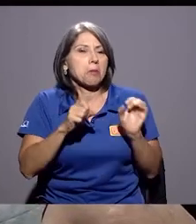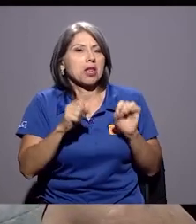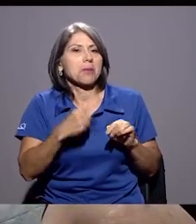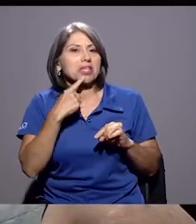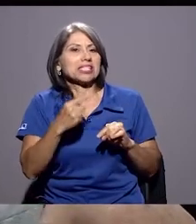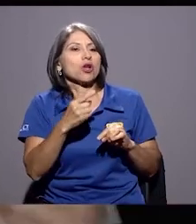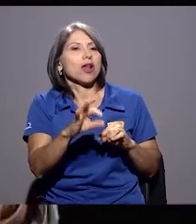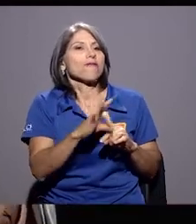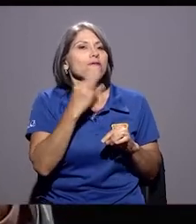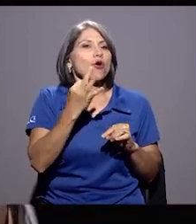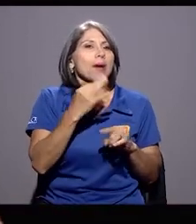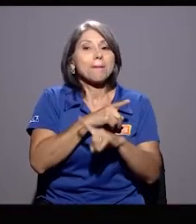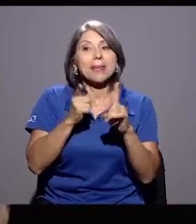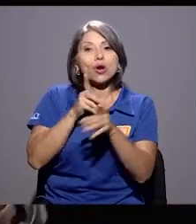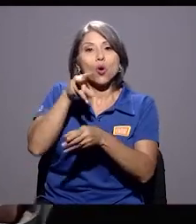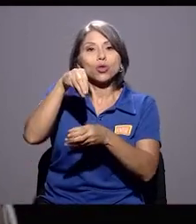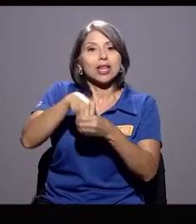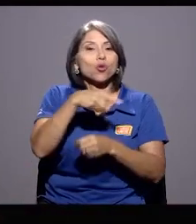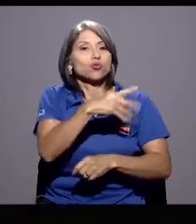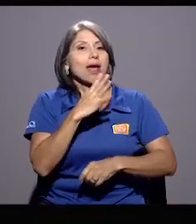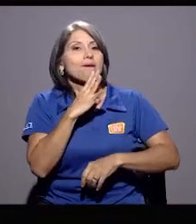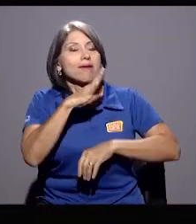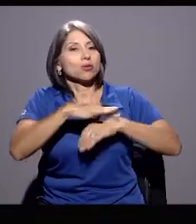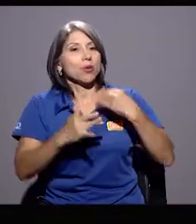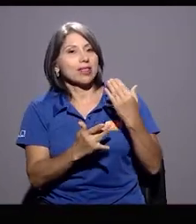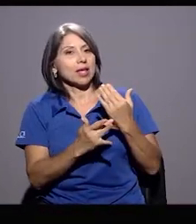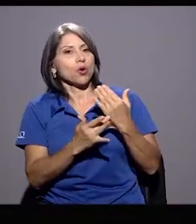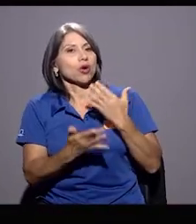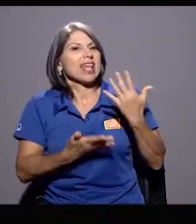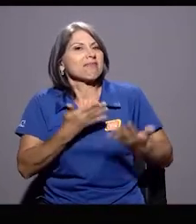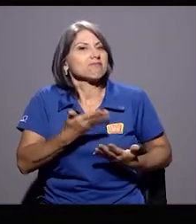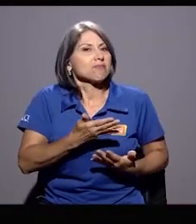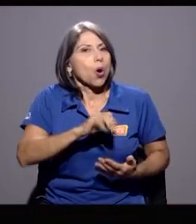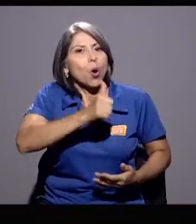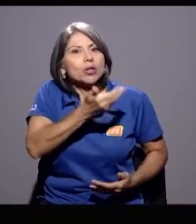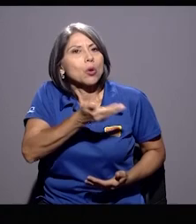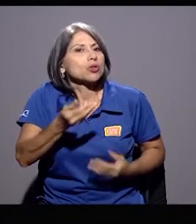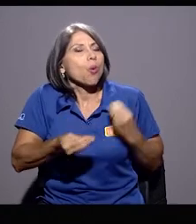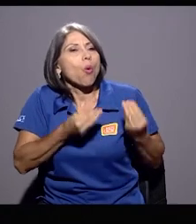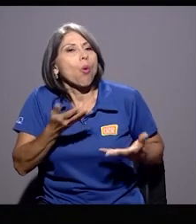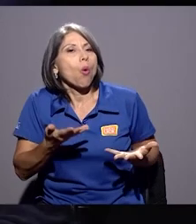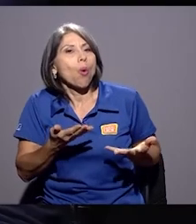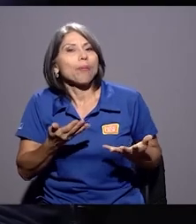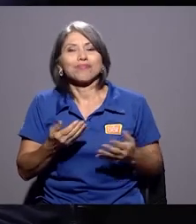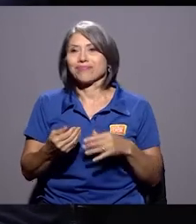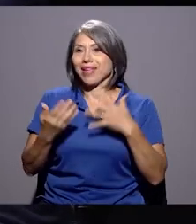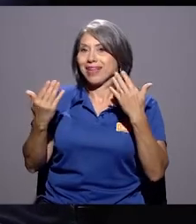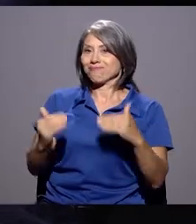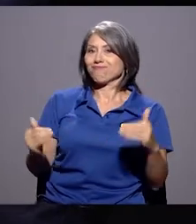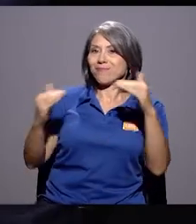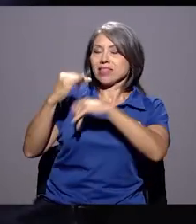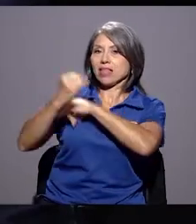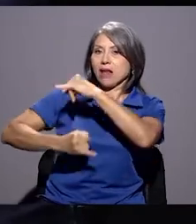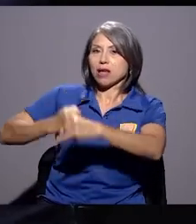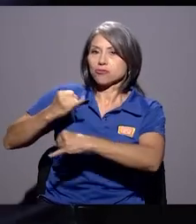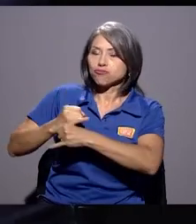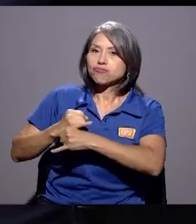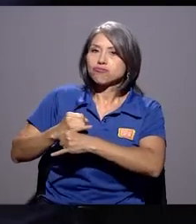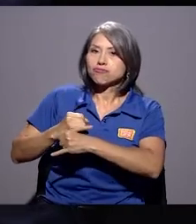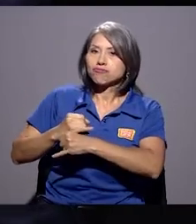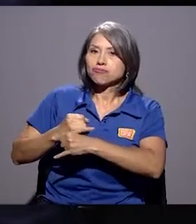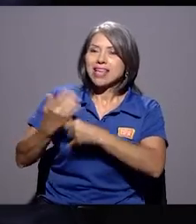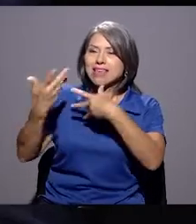podríamos decirlo en la forma. Ahora en el contenido, usted hablaba de la tecnología. ¿Cuál es el otro elemento que podría ir de la mano? La internacionalización,